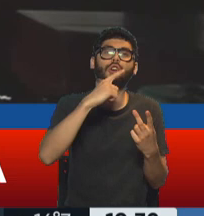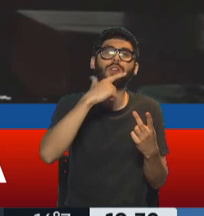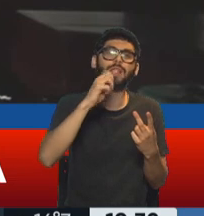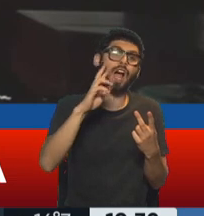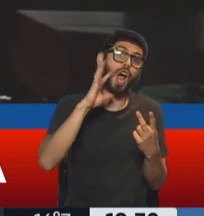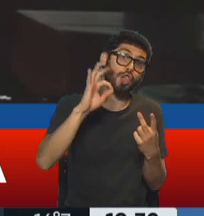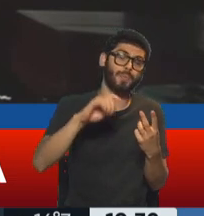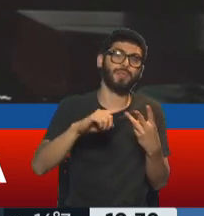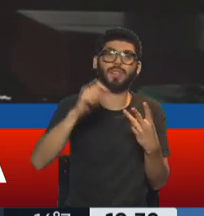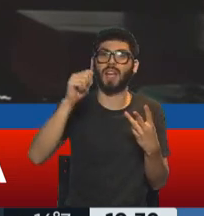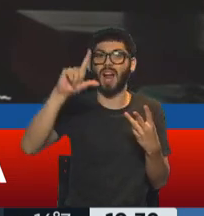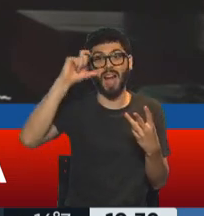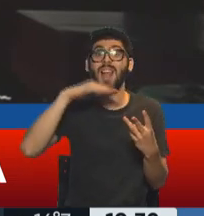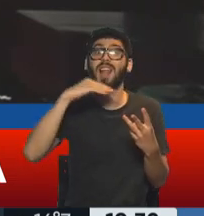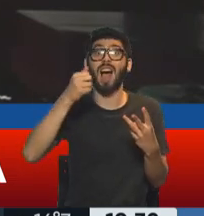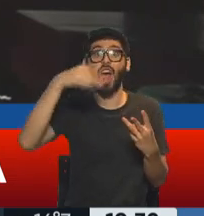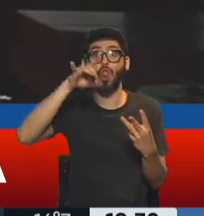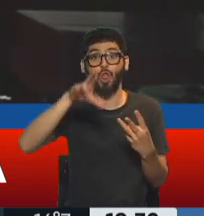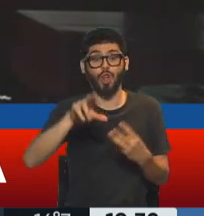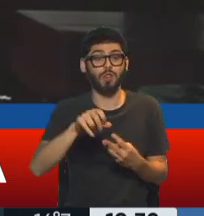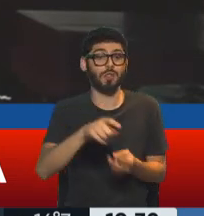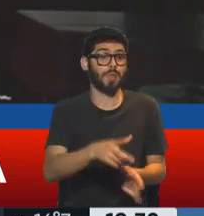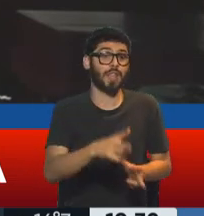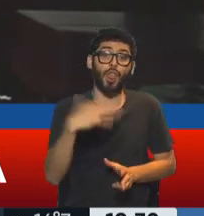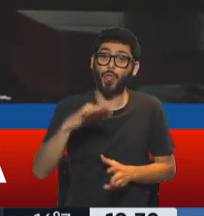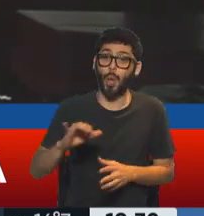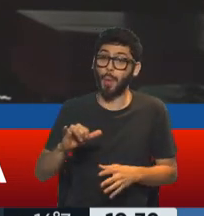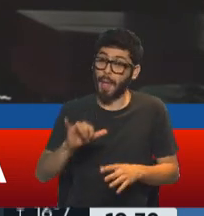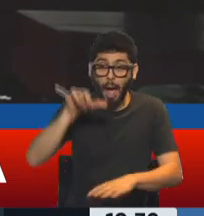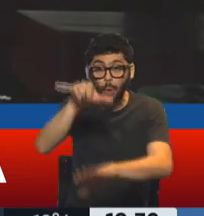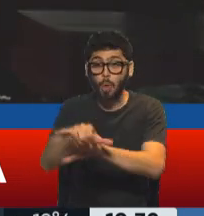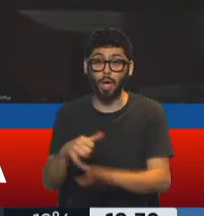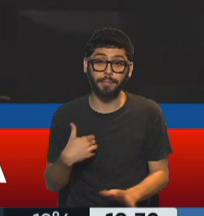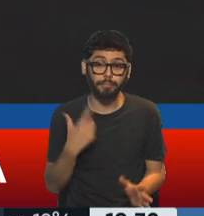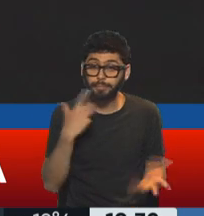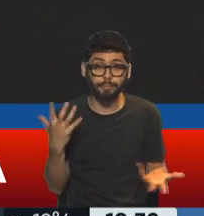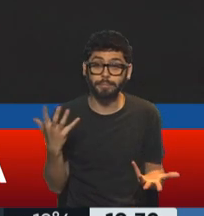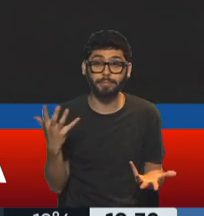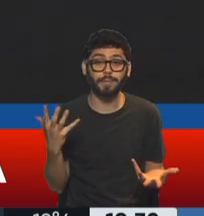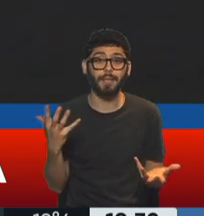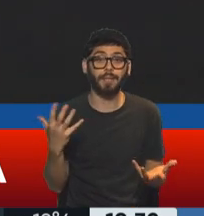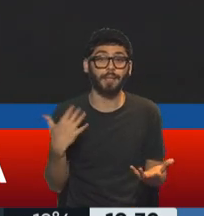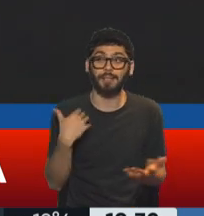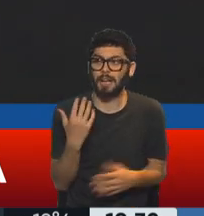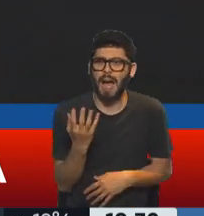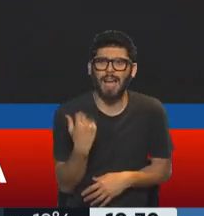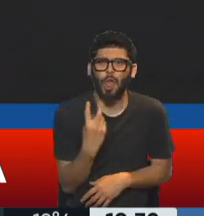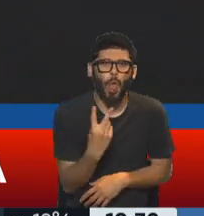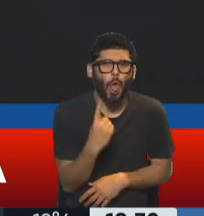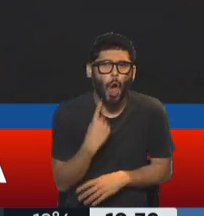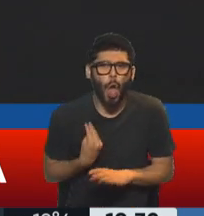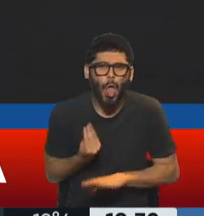me dijo, bueno, te vas a tener que subir un avión, yo asumí hace 48 horas, tengo